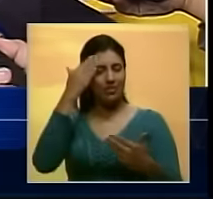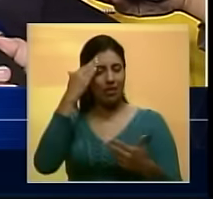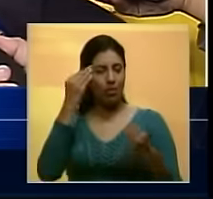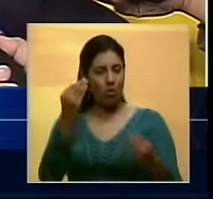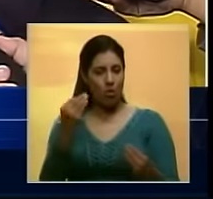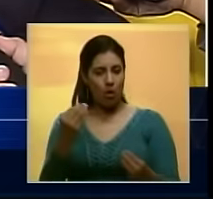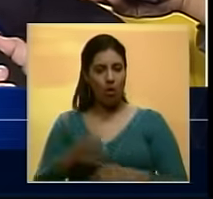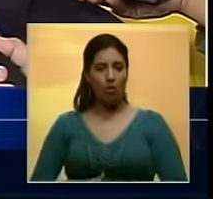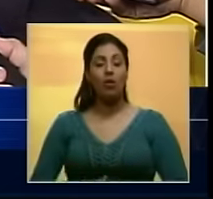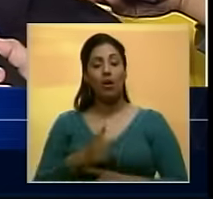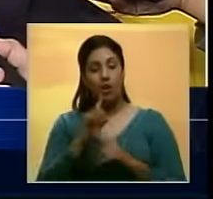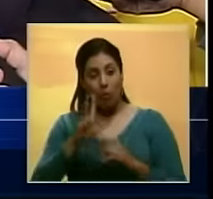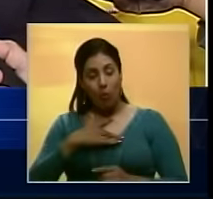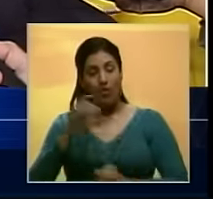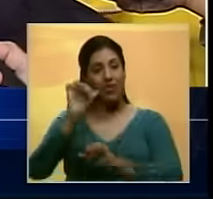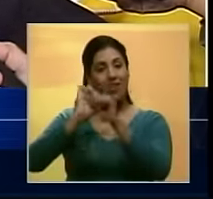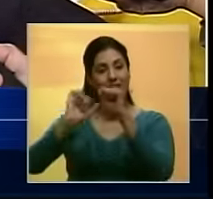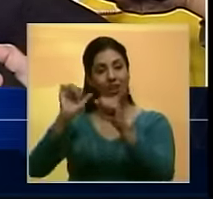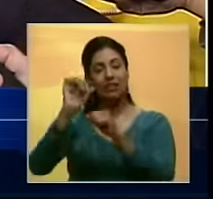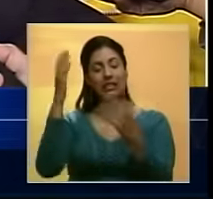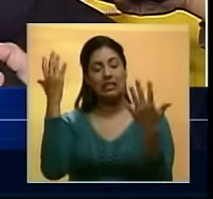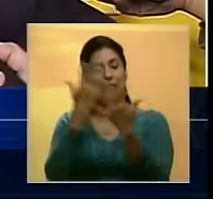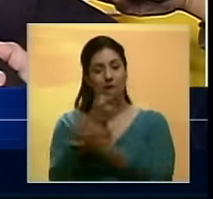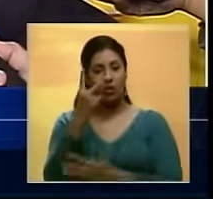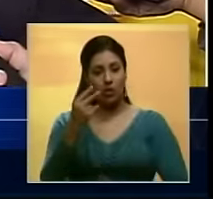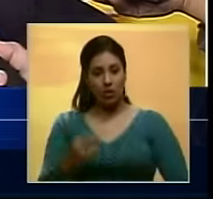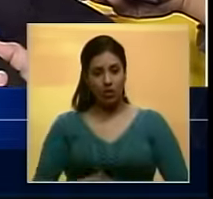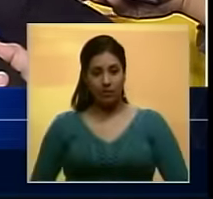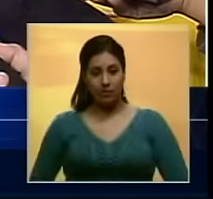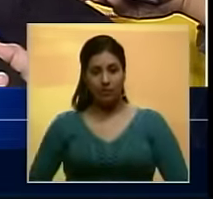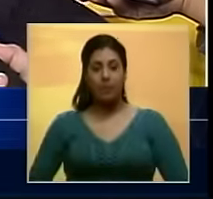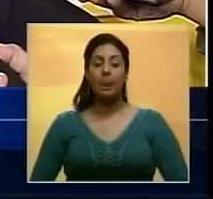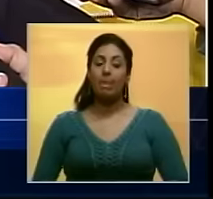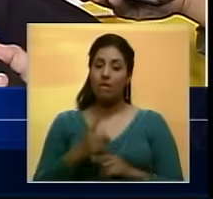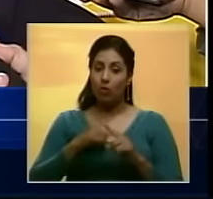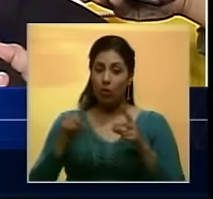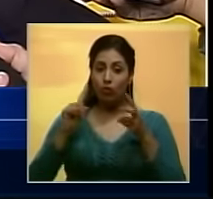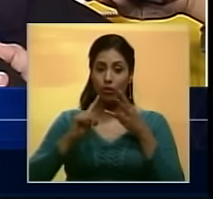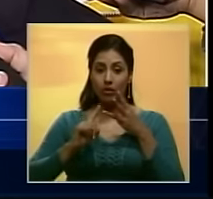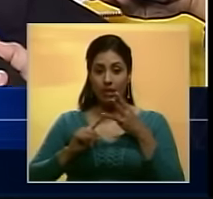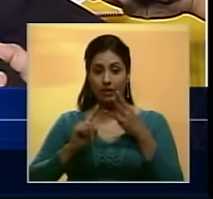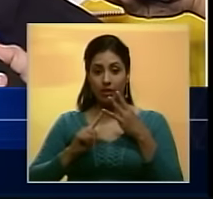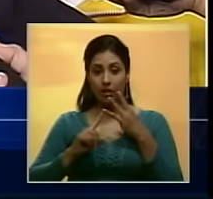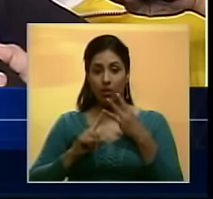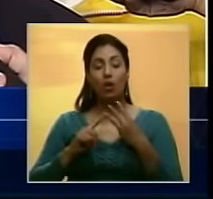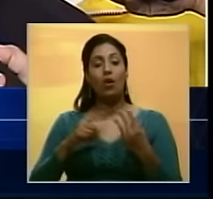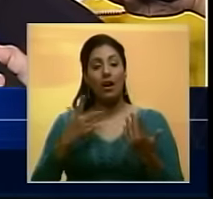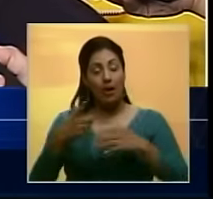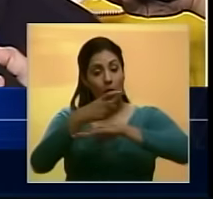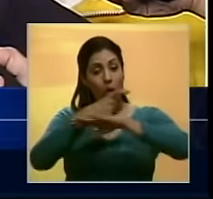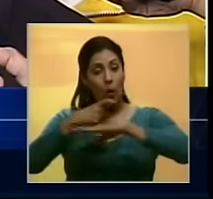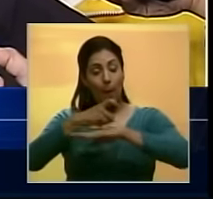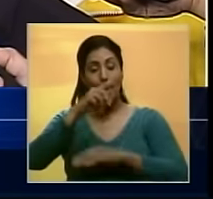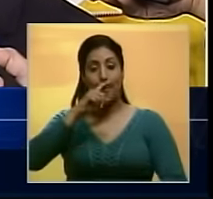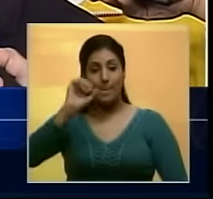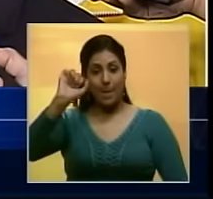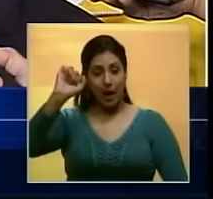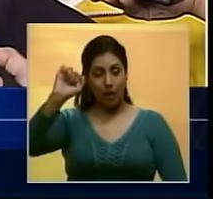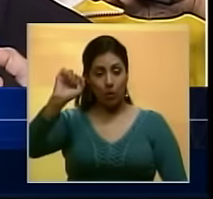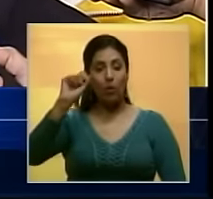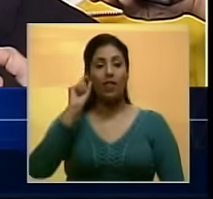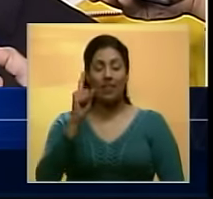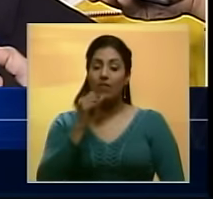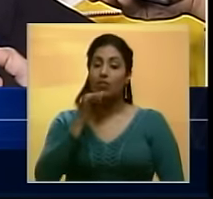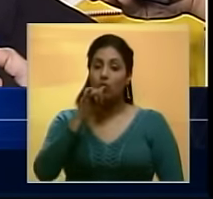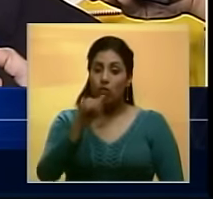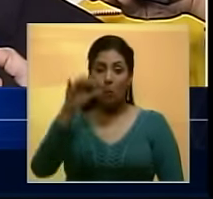billetes actuales Y pueda evitar la confusión Y en tercer lugar, que el gobierno de Nicolás Maduro Le